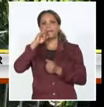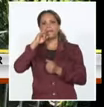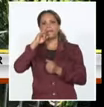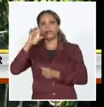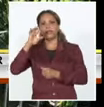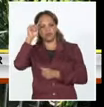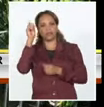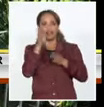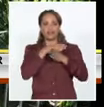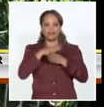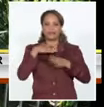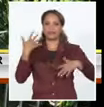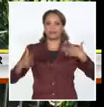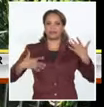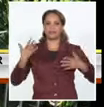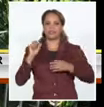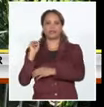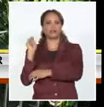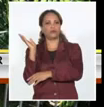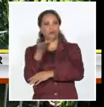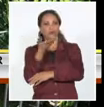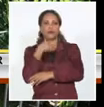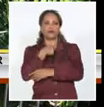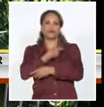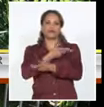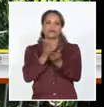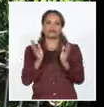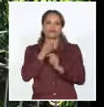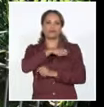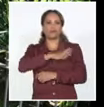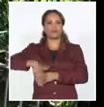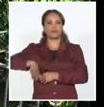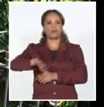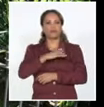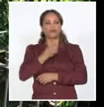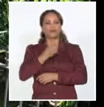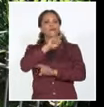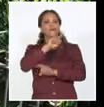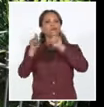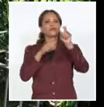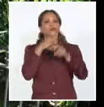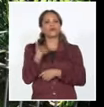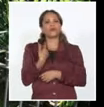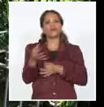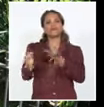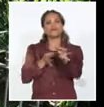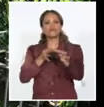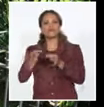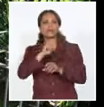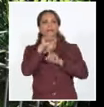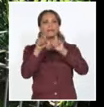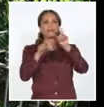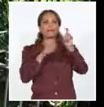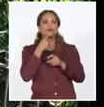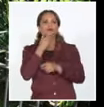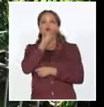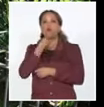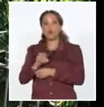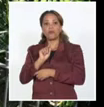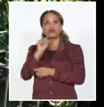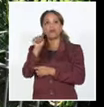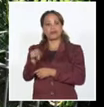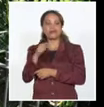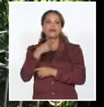opciones culturales y gastronómicas para la población. Allí se interesó por su funcionamiento y conversó con jóvenes que disfrutan de la etapa